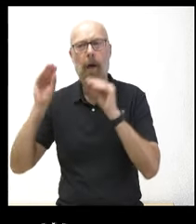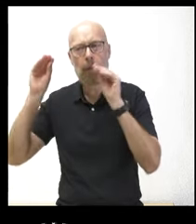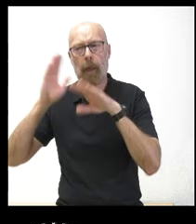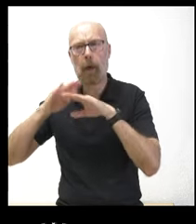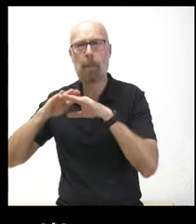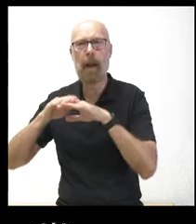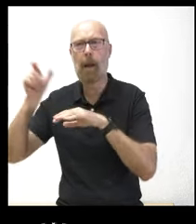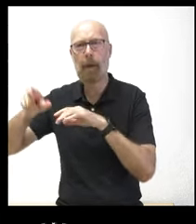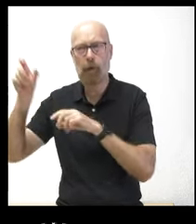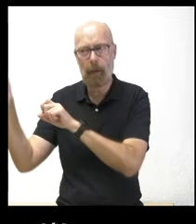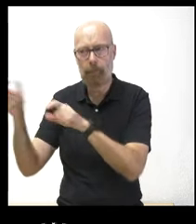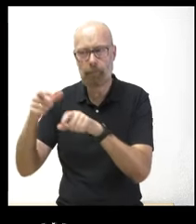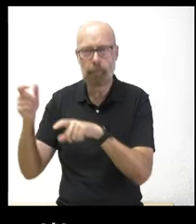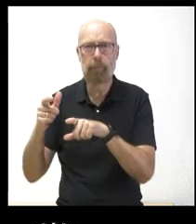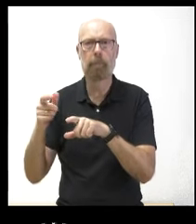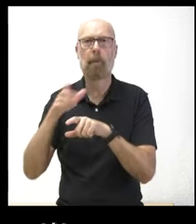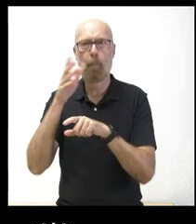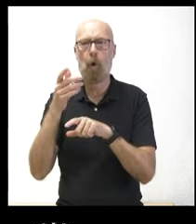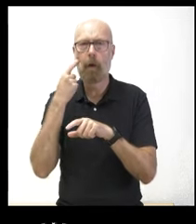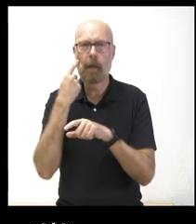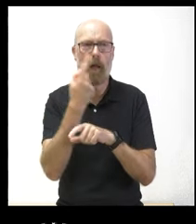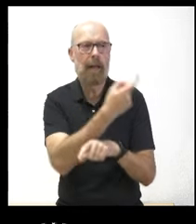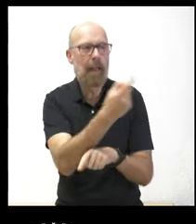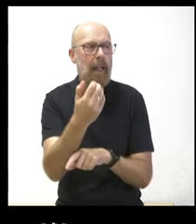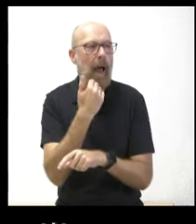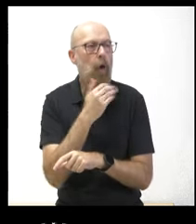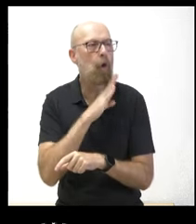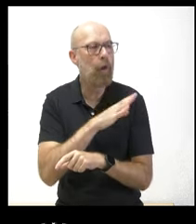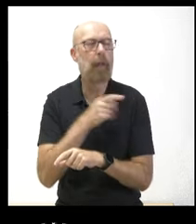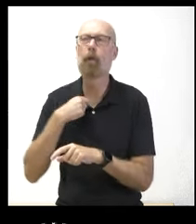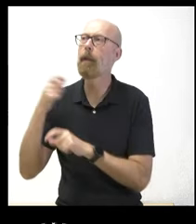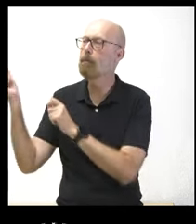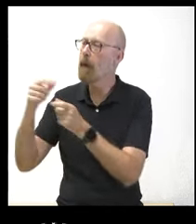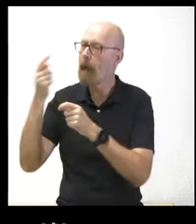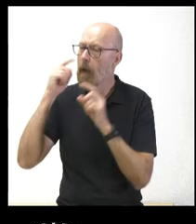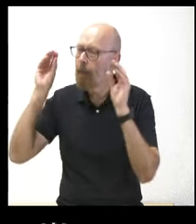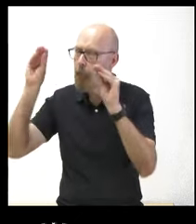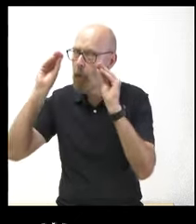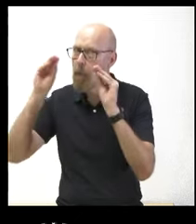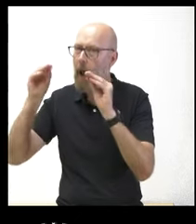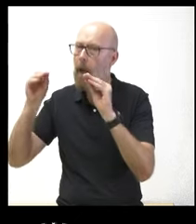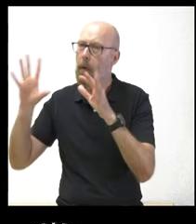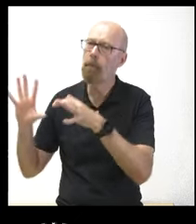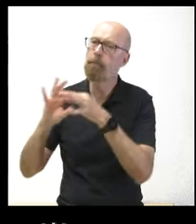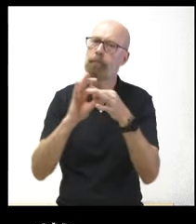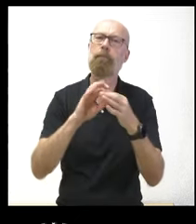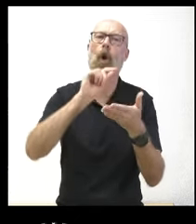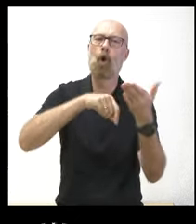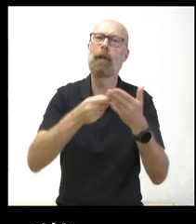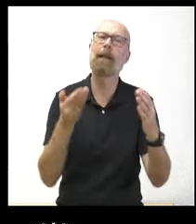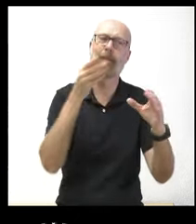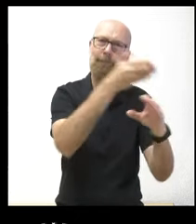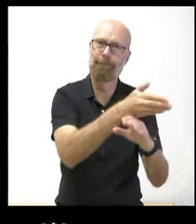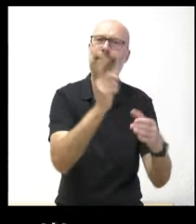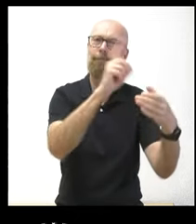carencias en diferentes sectores y formar y luego contratar en estos sectores. A mayores